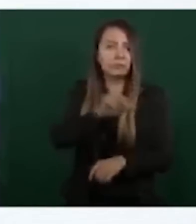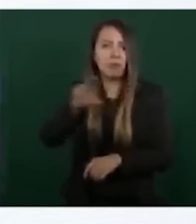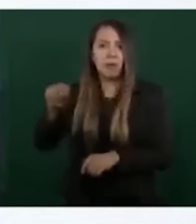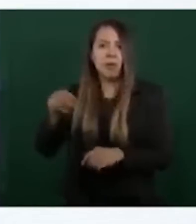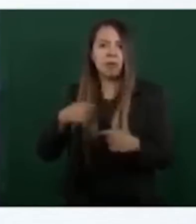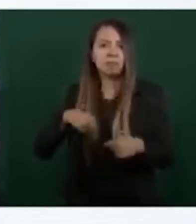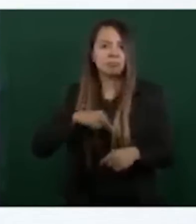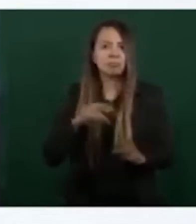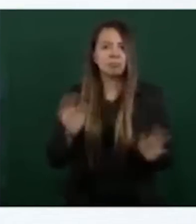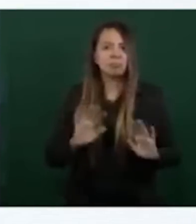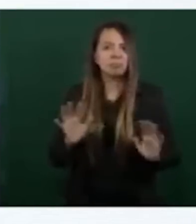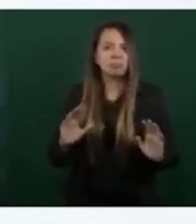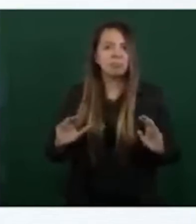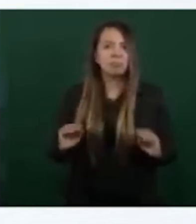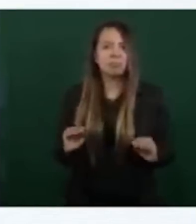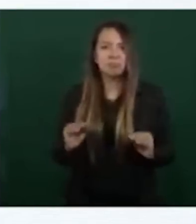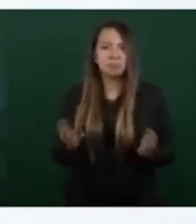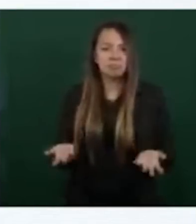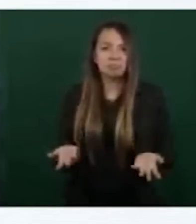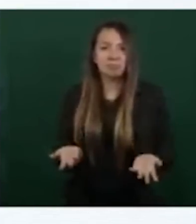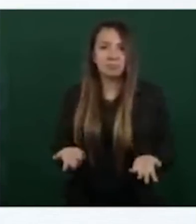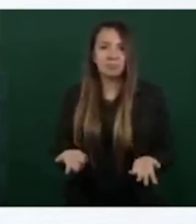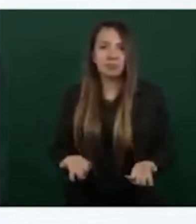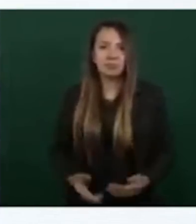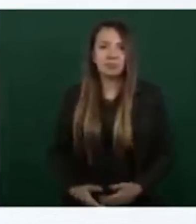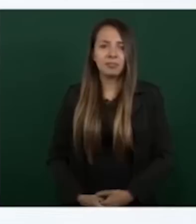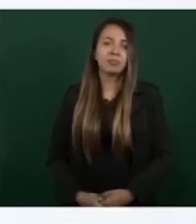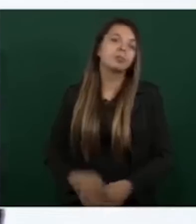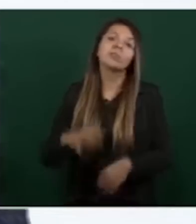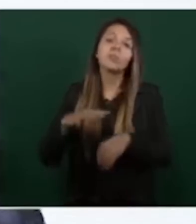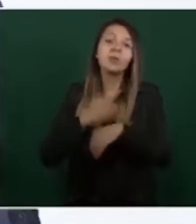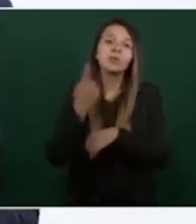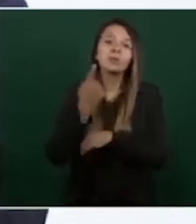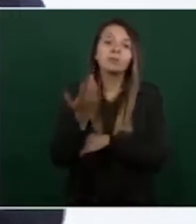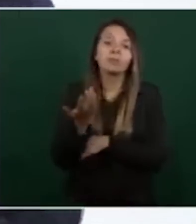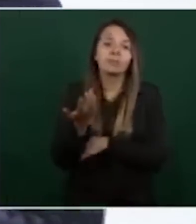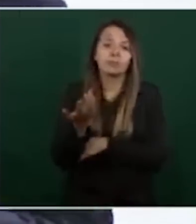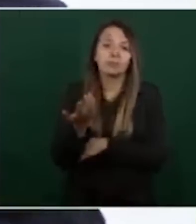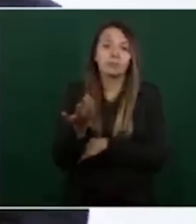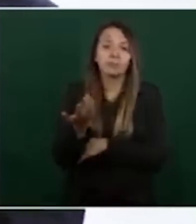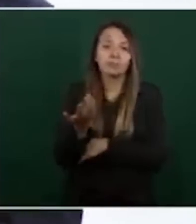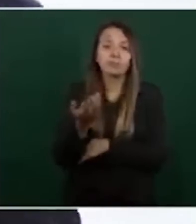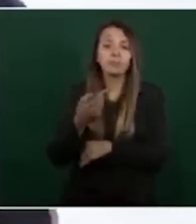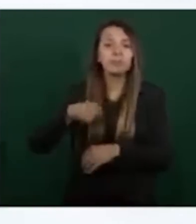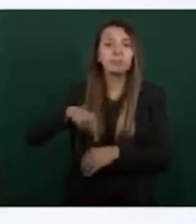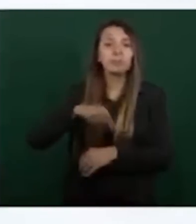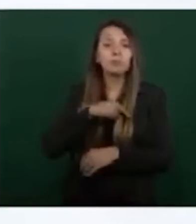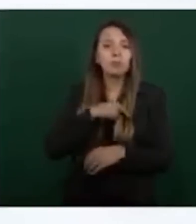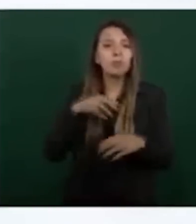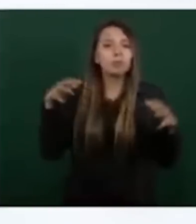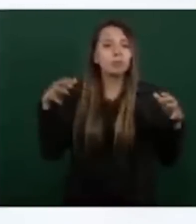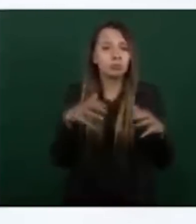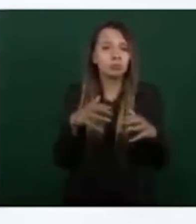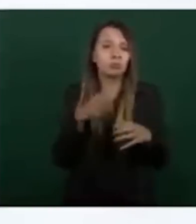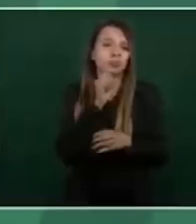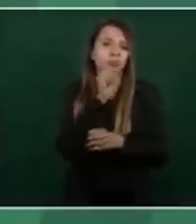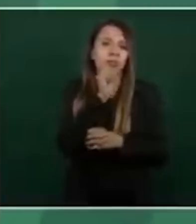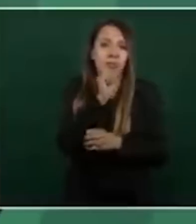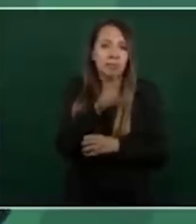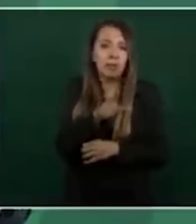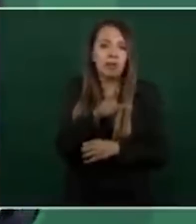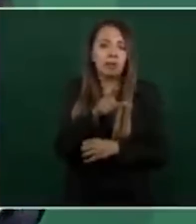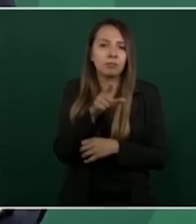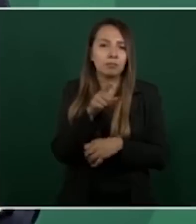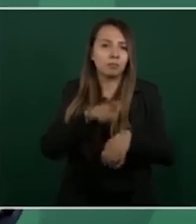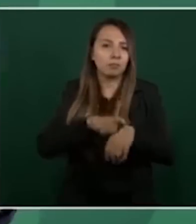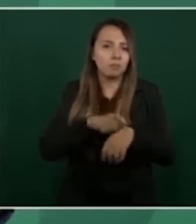porque estamos enfrentando también, al